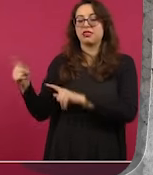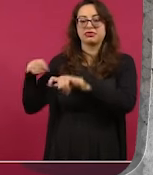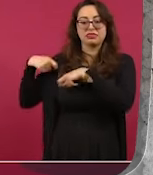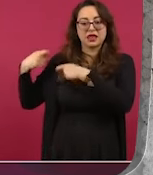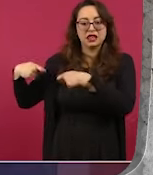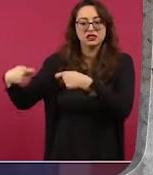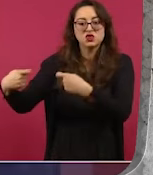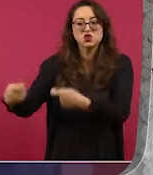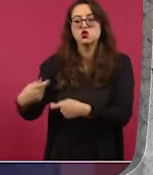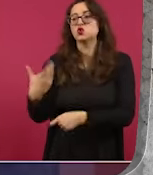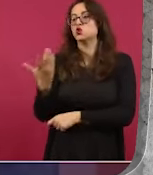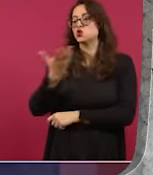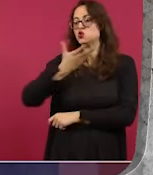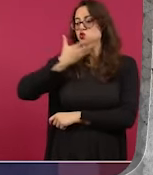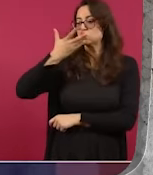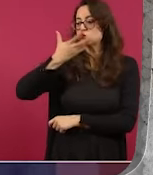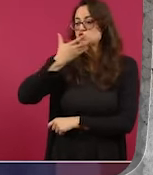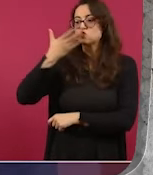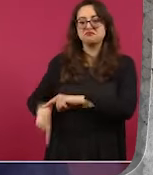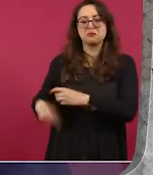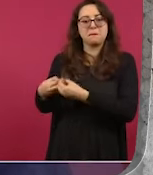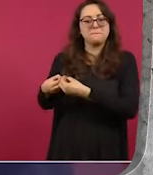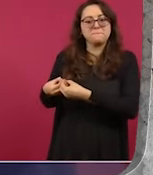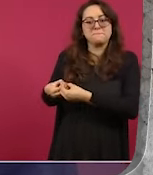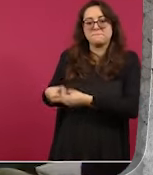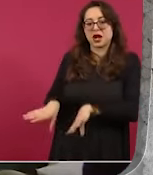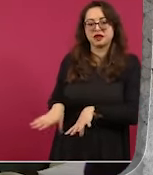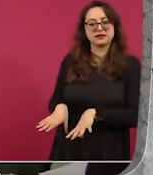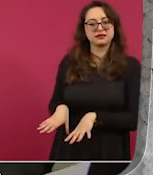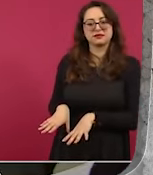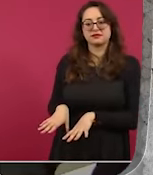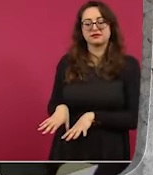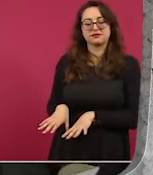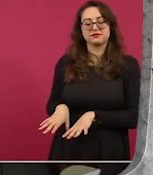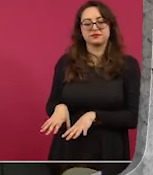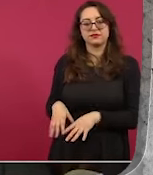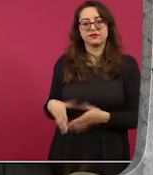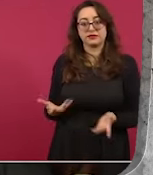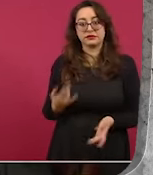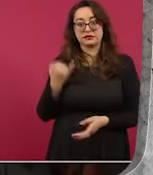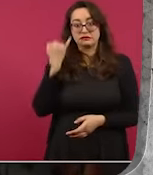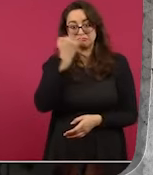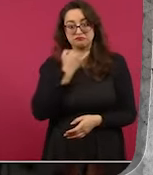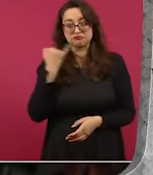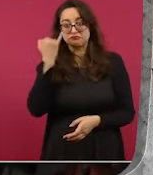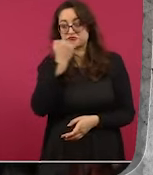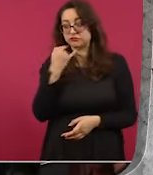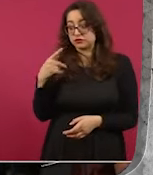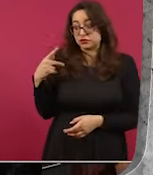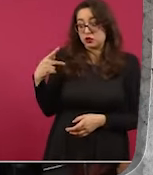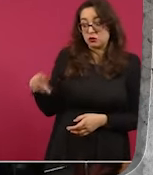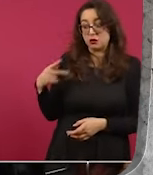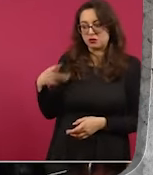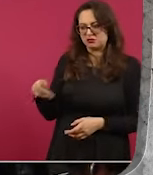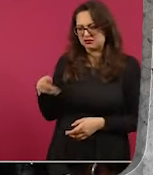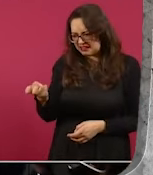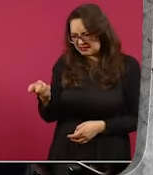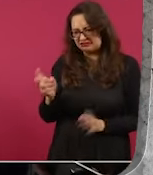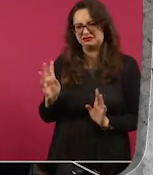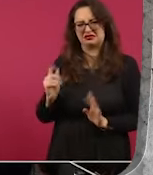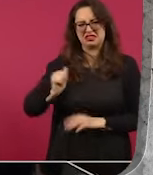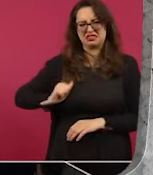porque era mucho el asedio y hablar la lengua era sinónimo de atraso,